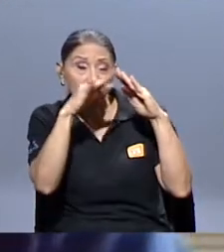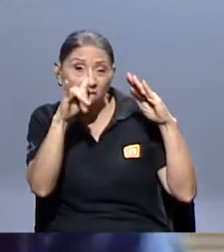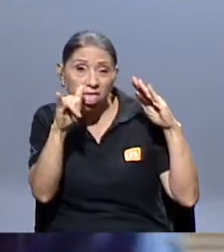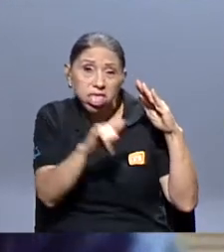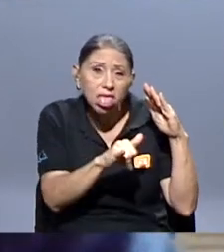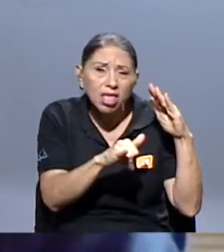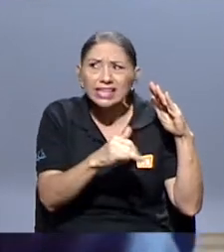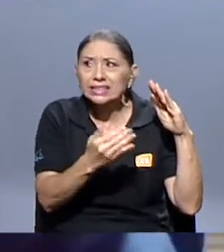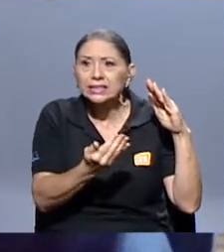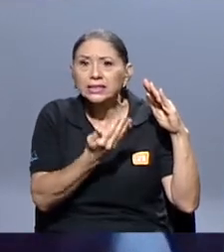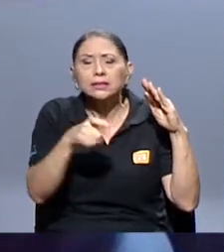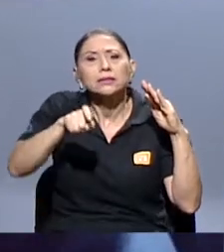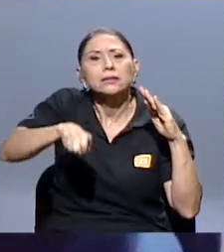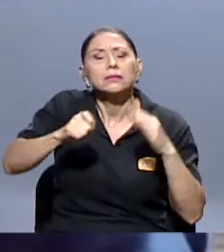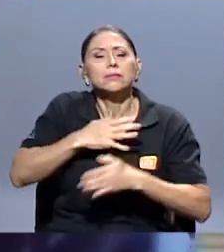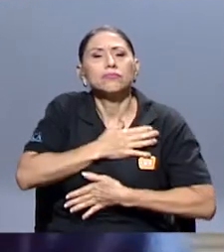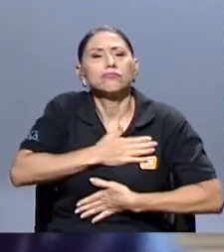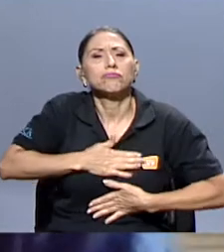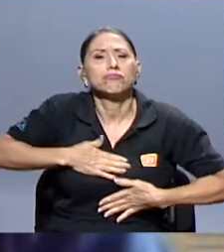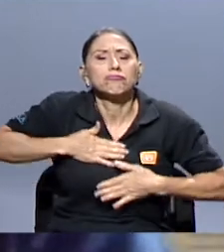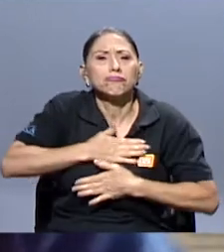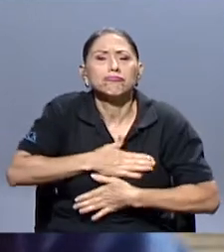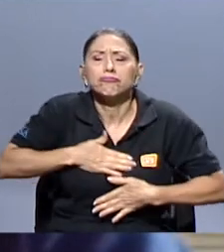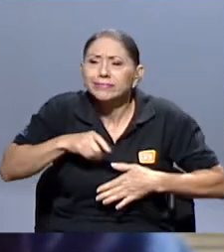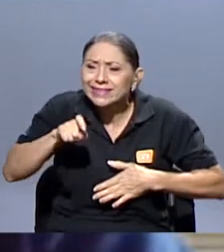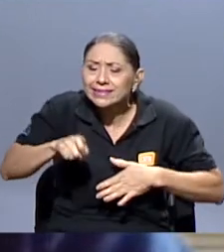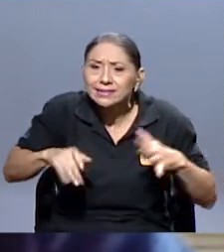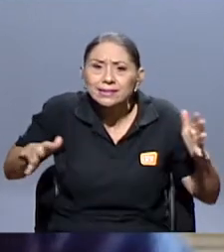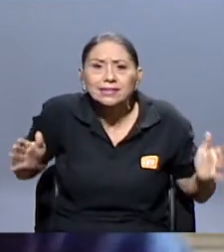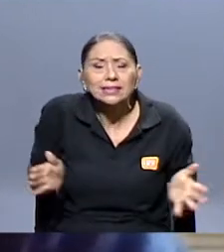entretenernos, necesitamos estímulos.